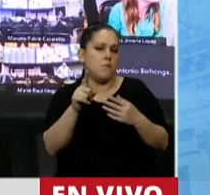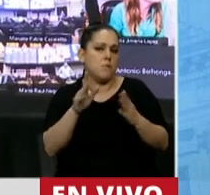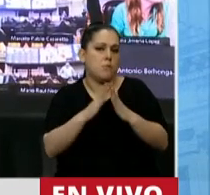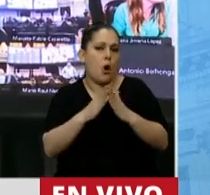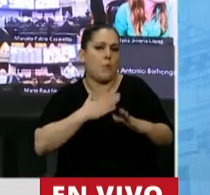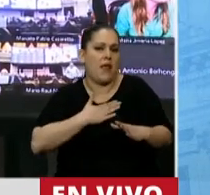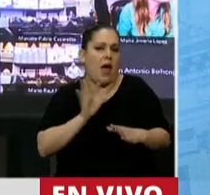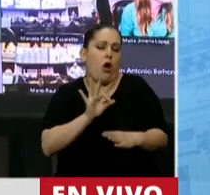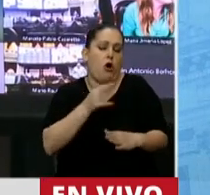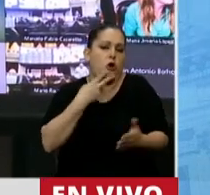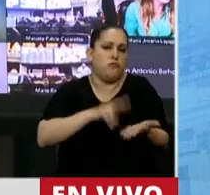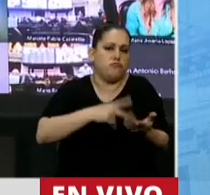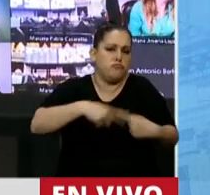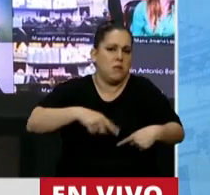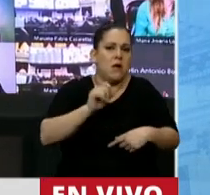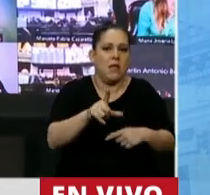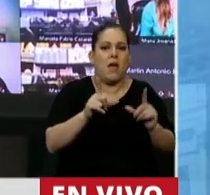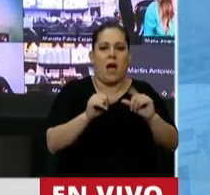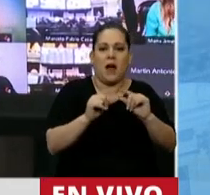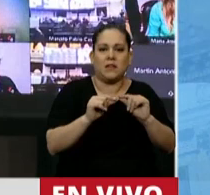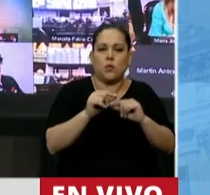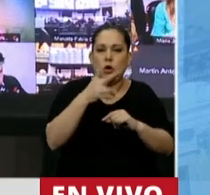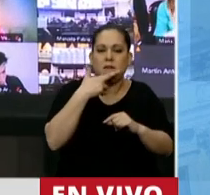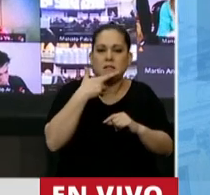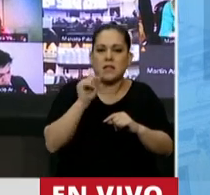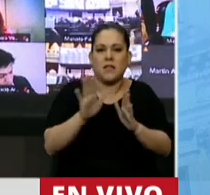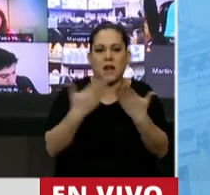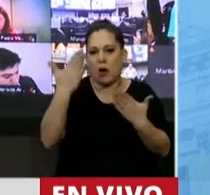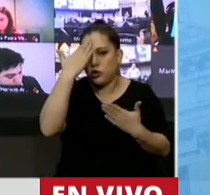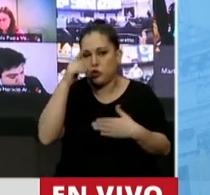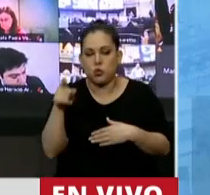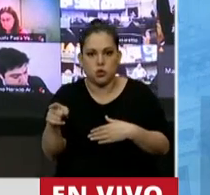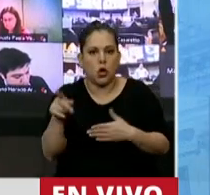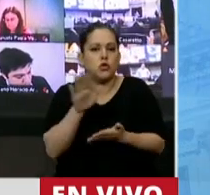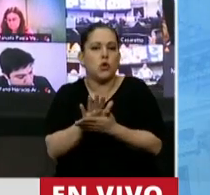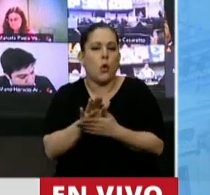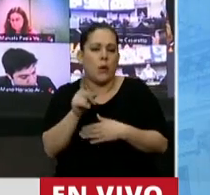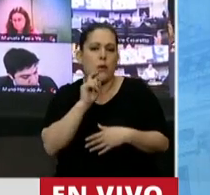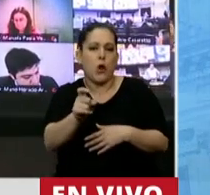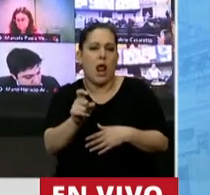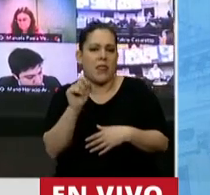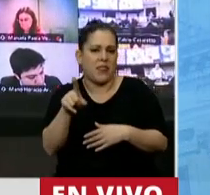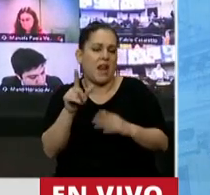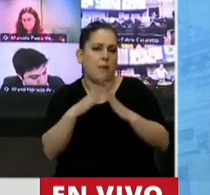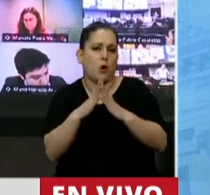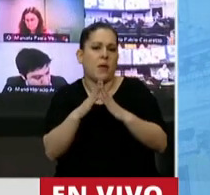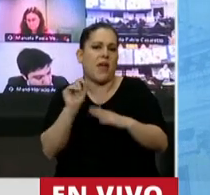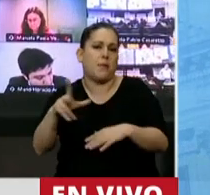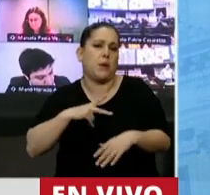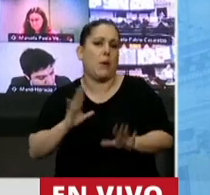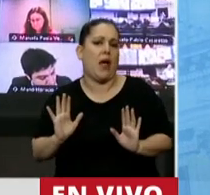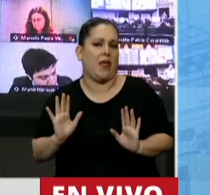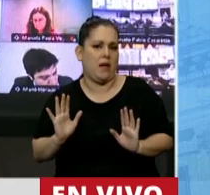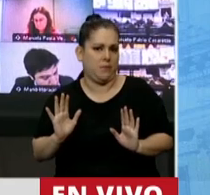o de su renta, afectando el artículo 17 de la Constitución sobre la inviolabilidad de la propiedad privada.